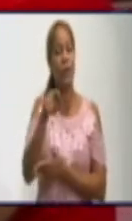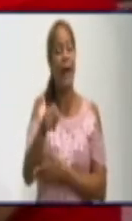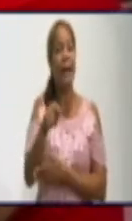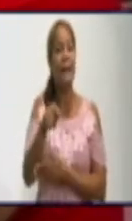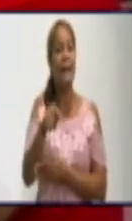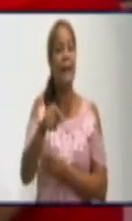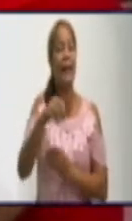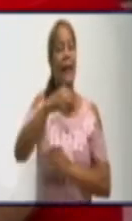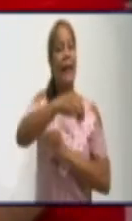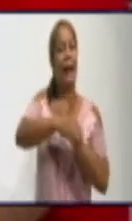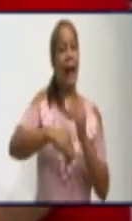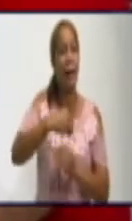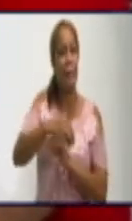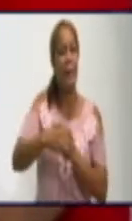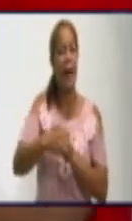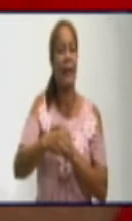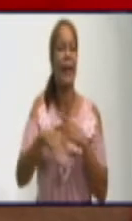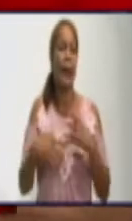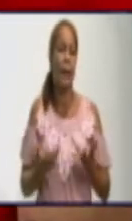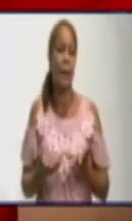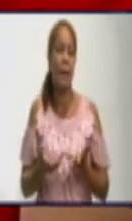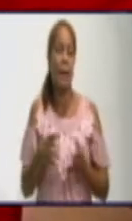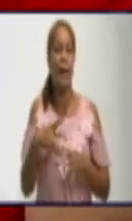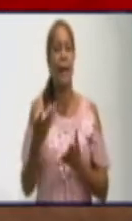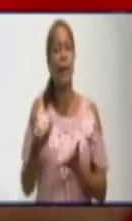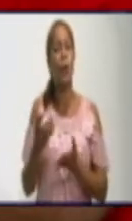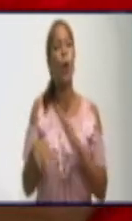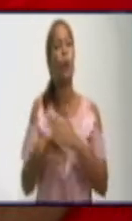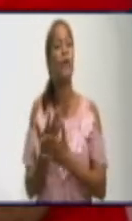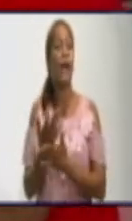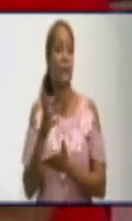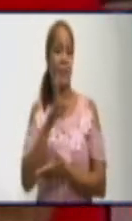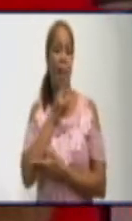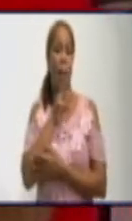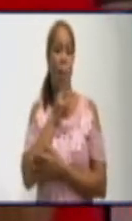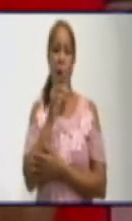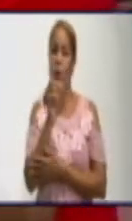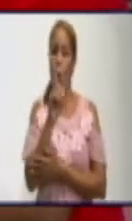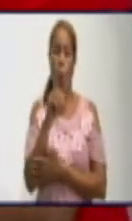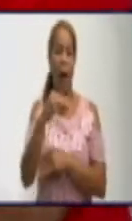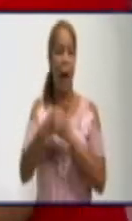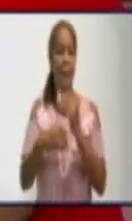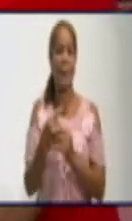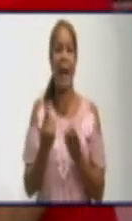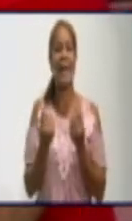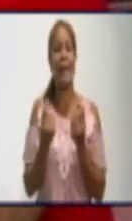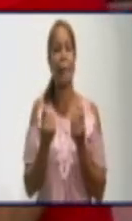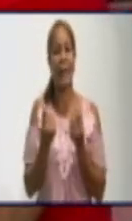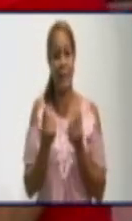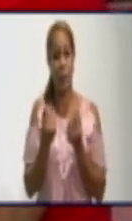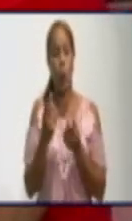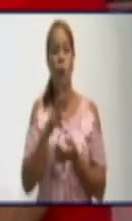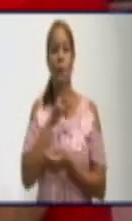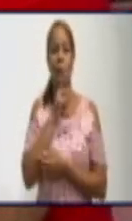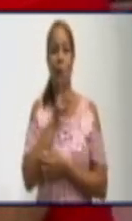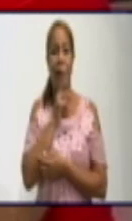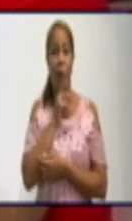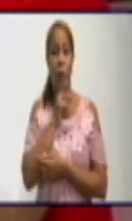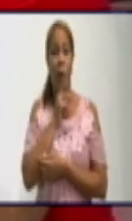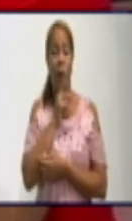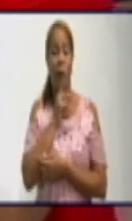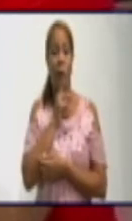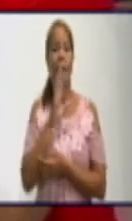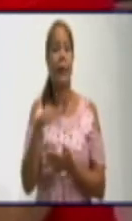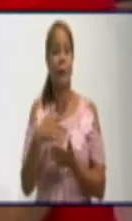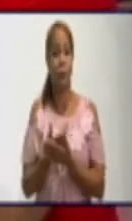tarifa es fija. Siete pesos por el servicio de abasto de agua y dos diez por el servicio de alcantarillado, en aquellos casos que existan los